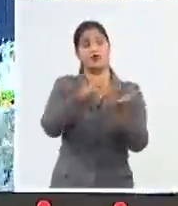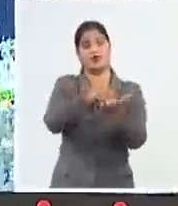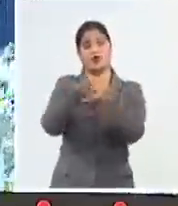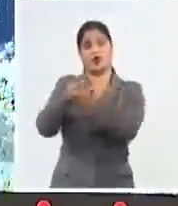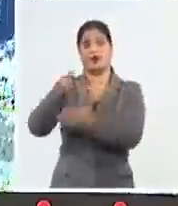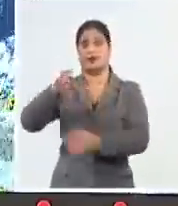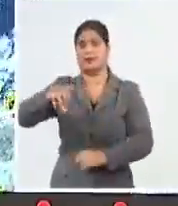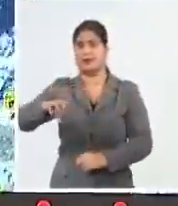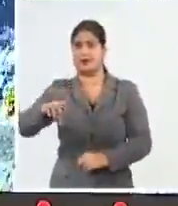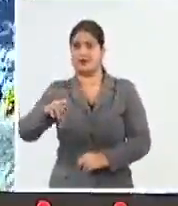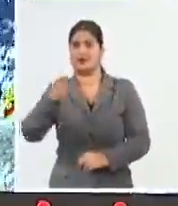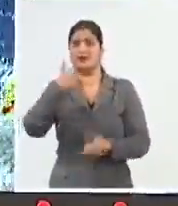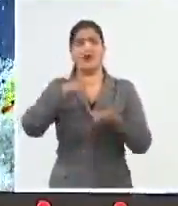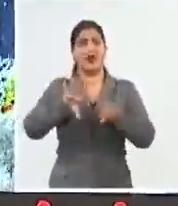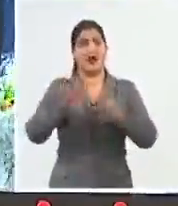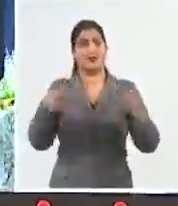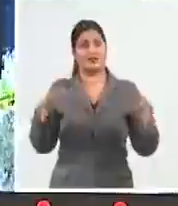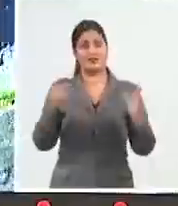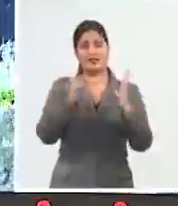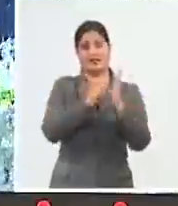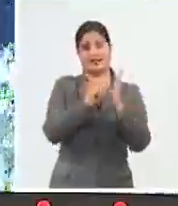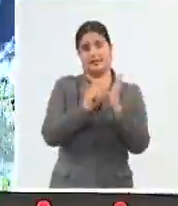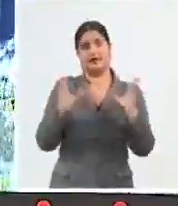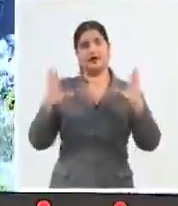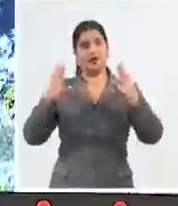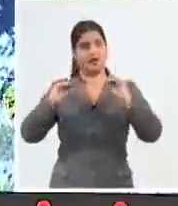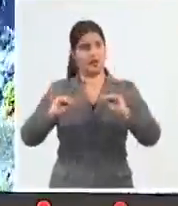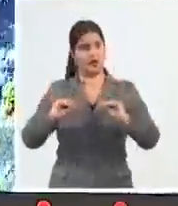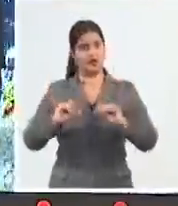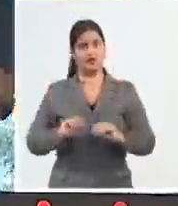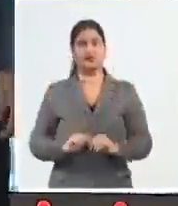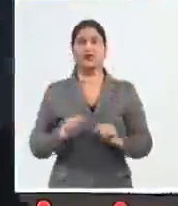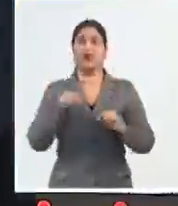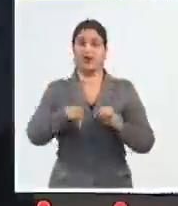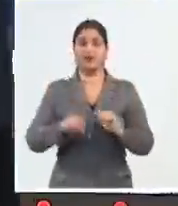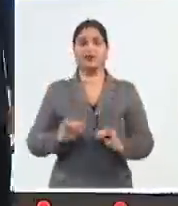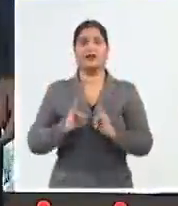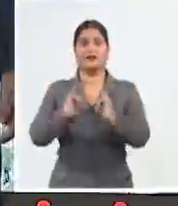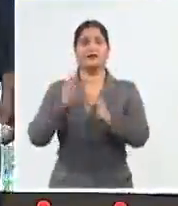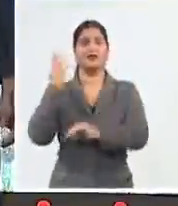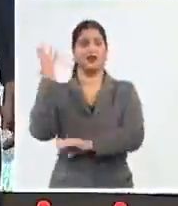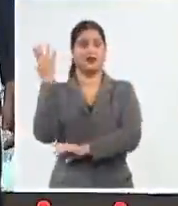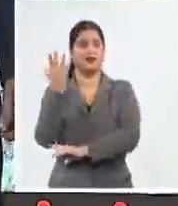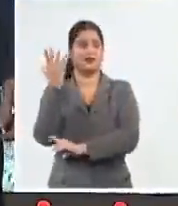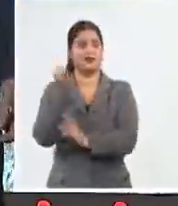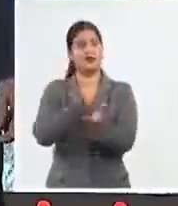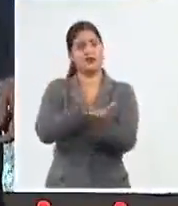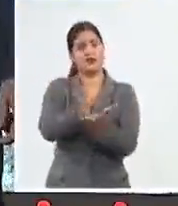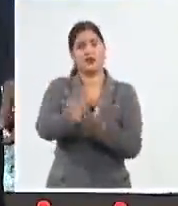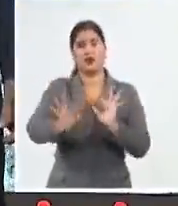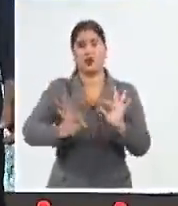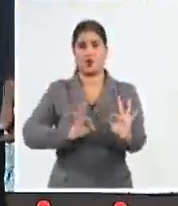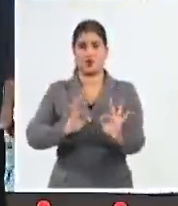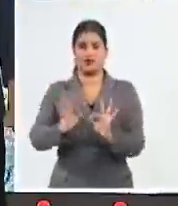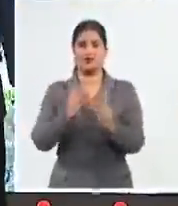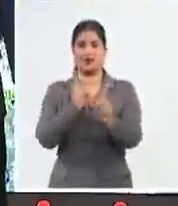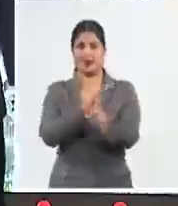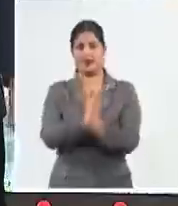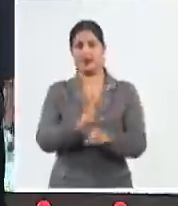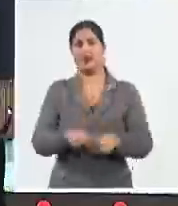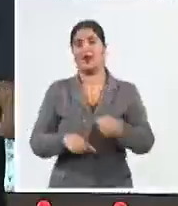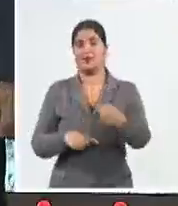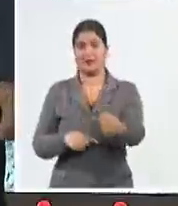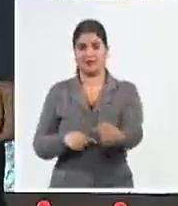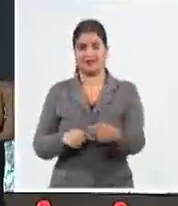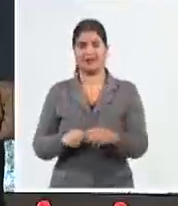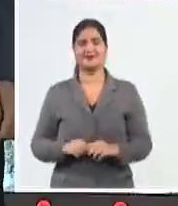Pinar de Río y Ardemizar durante la tarde y hasta el anochecer. Usted manténgase informado y les deseo a todos que tengan un día muy feliz, que